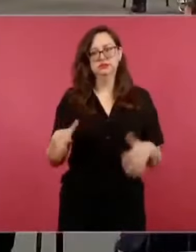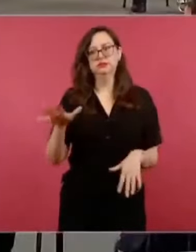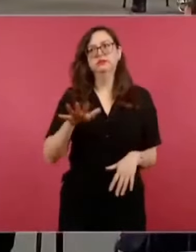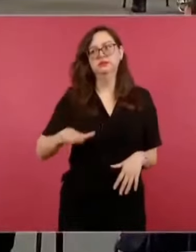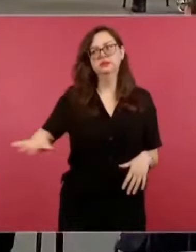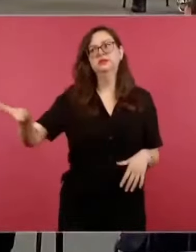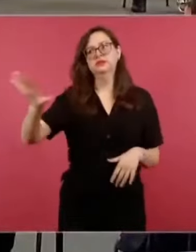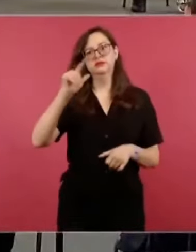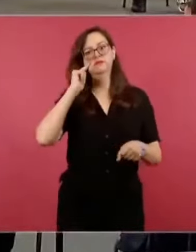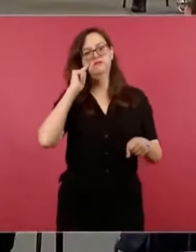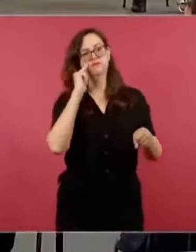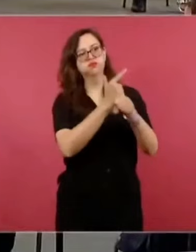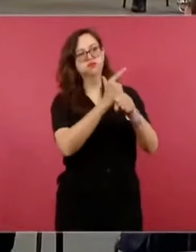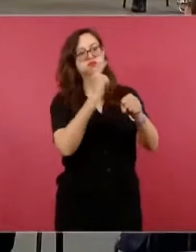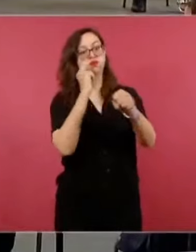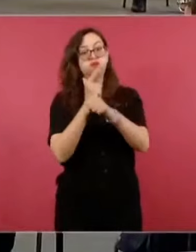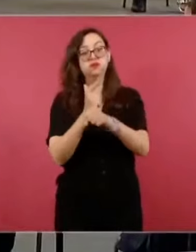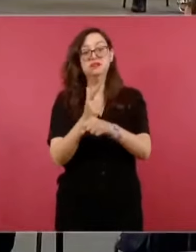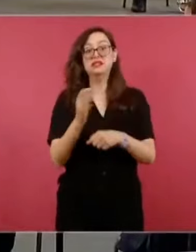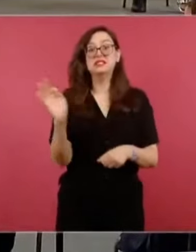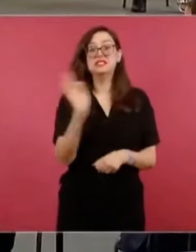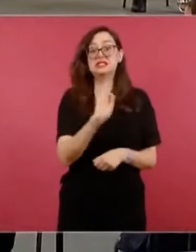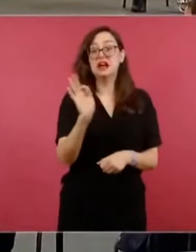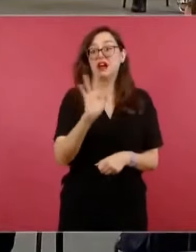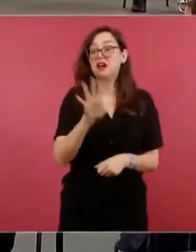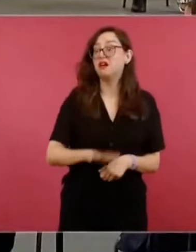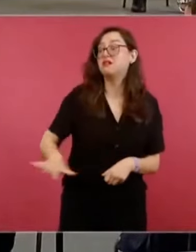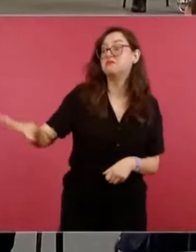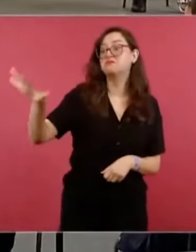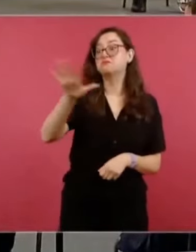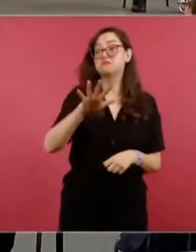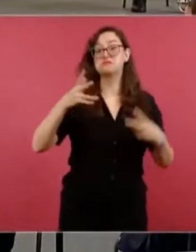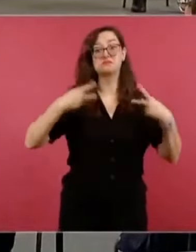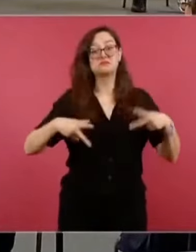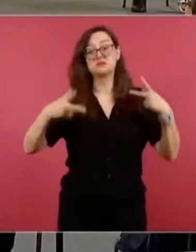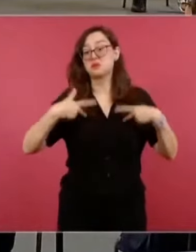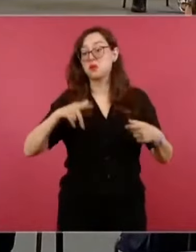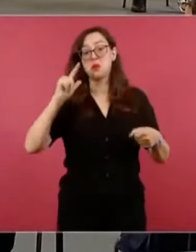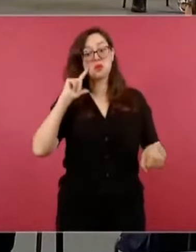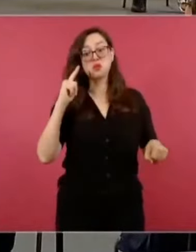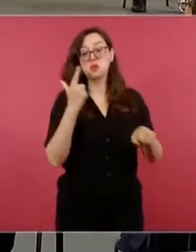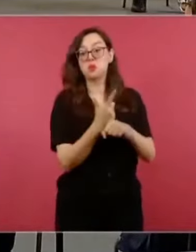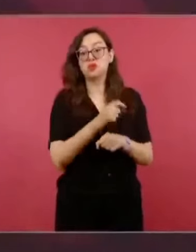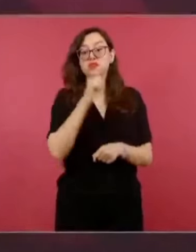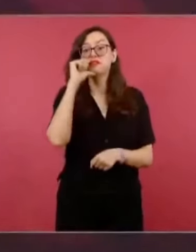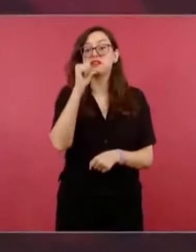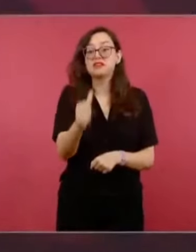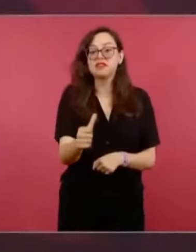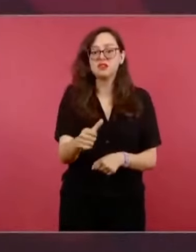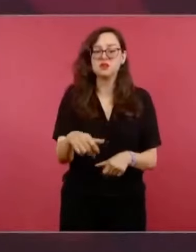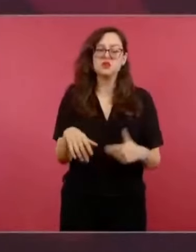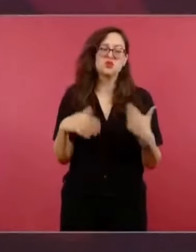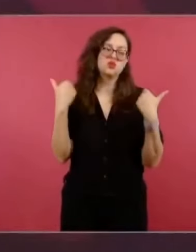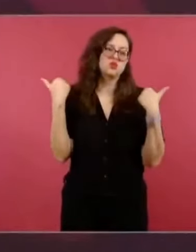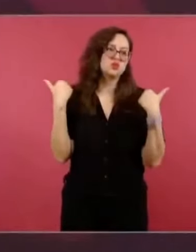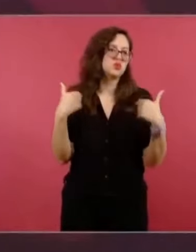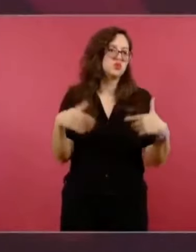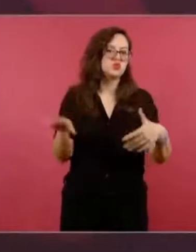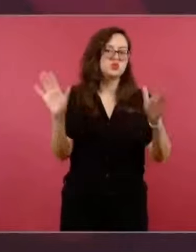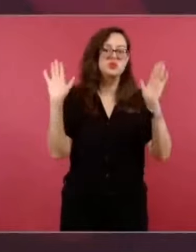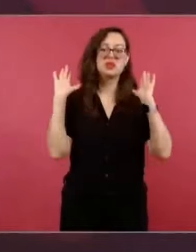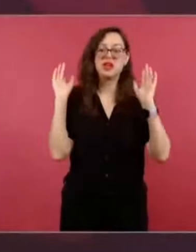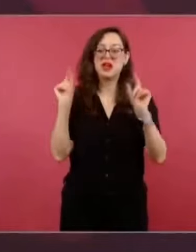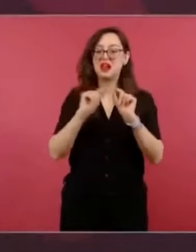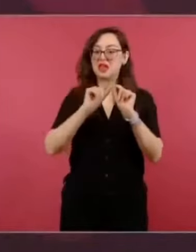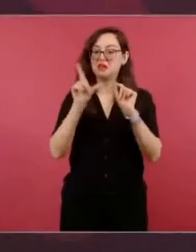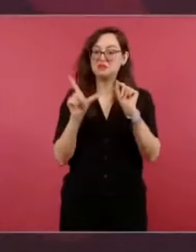Imagínense, cómo estaríamos, cómo